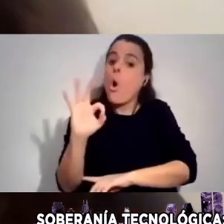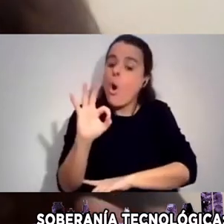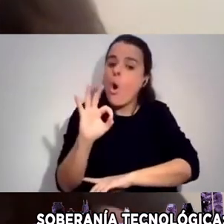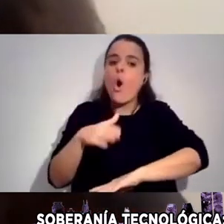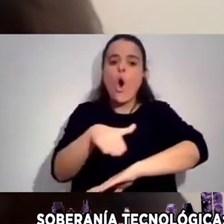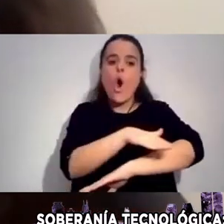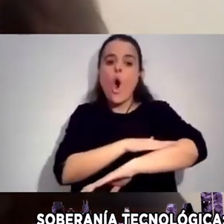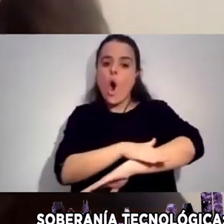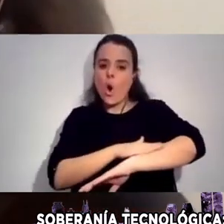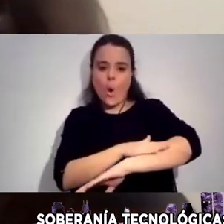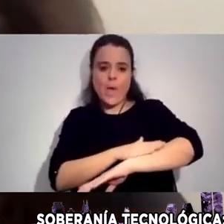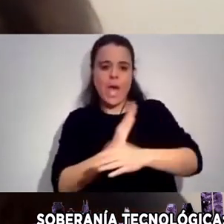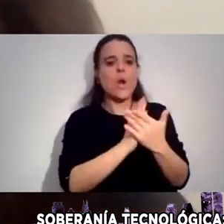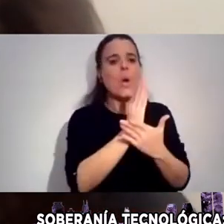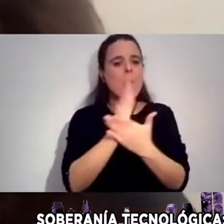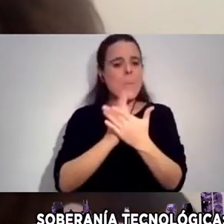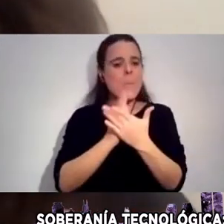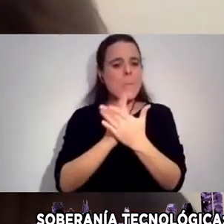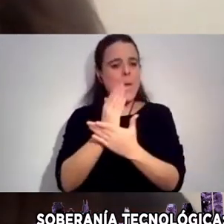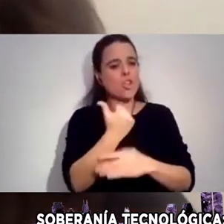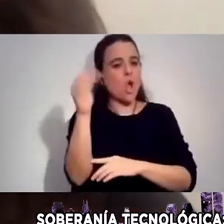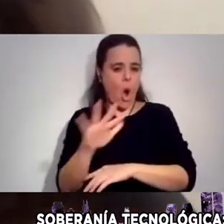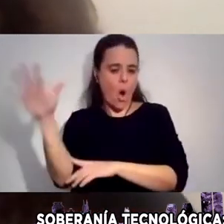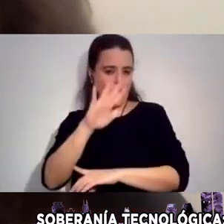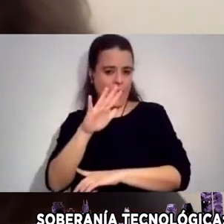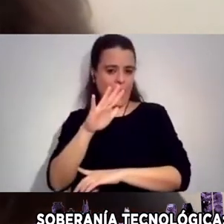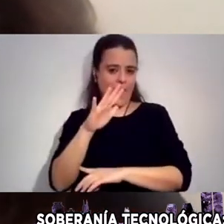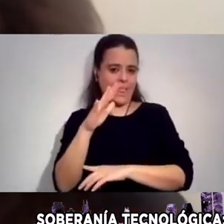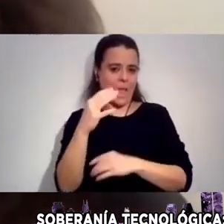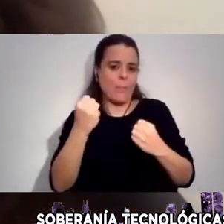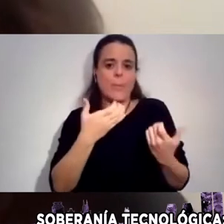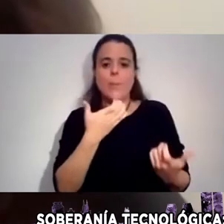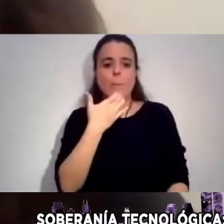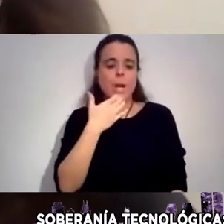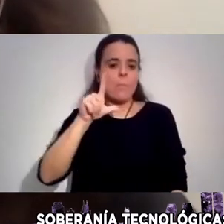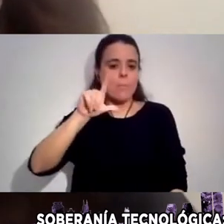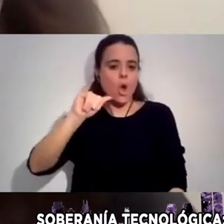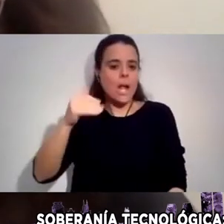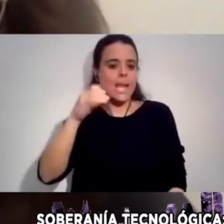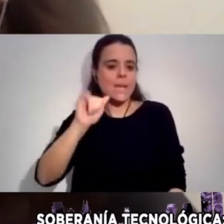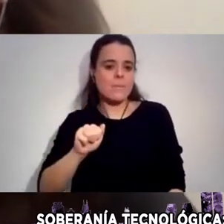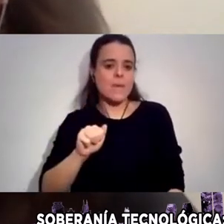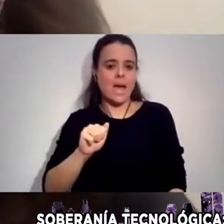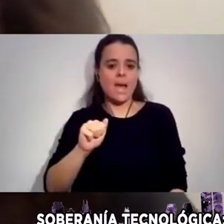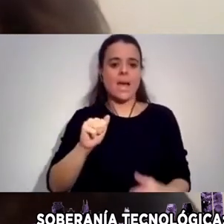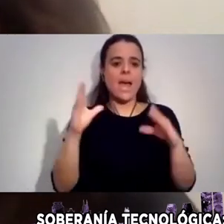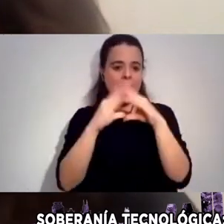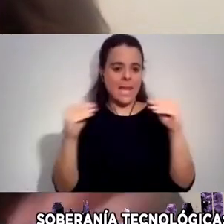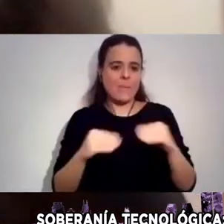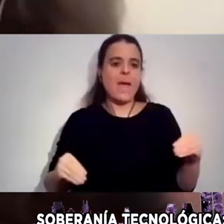Demonizado Por todos los medios De occidente Cuando es Libia Cuando es Túnez Cuando es Egipto Es muy fácil Decir